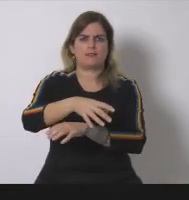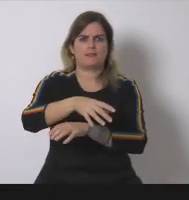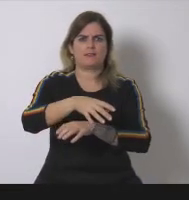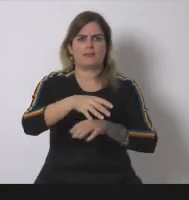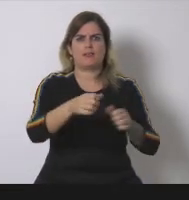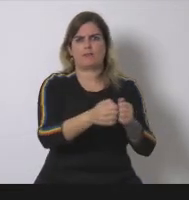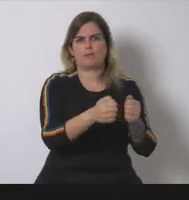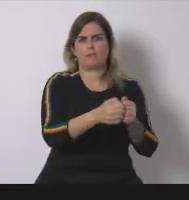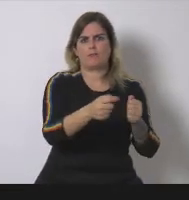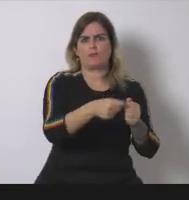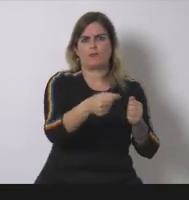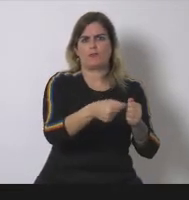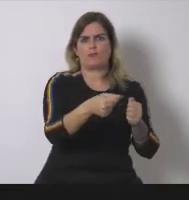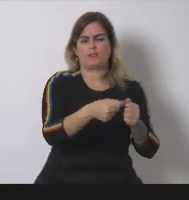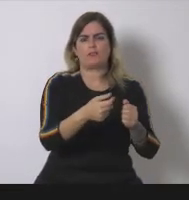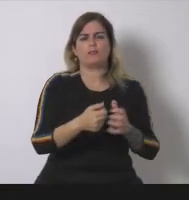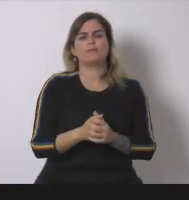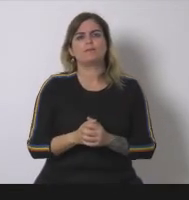fósil